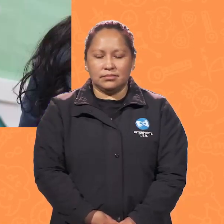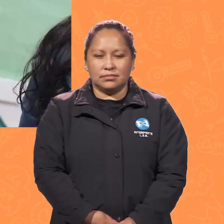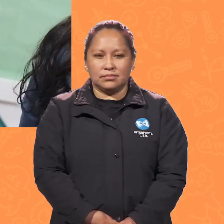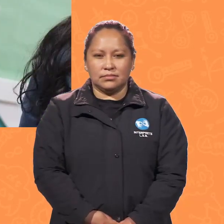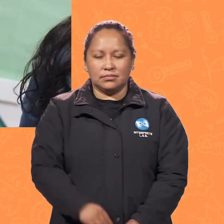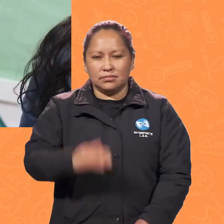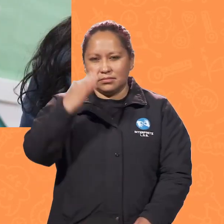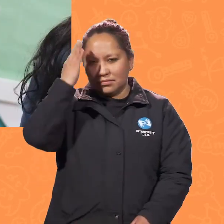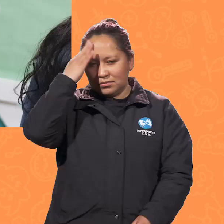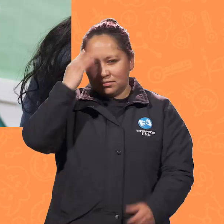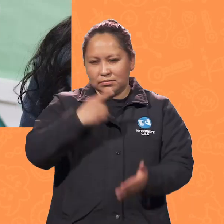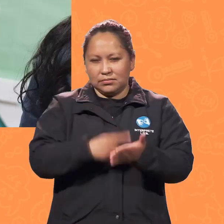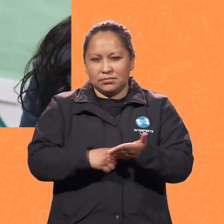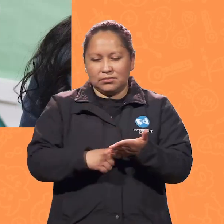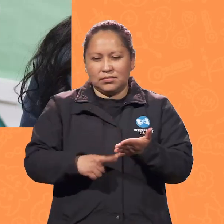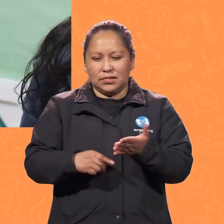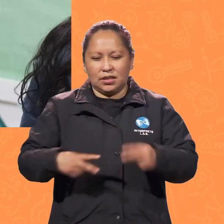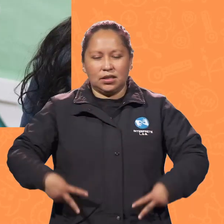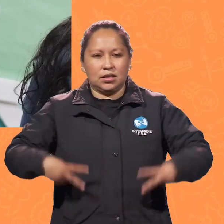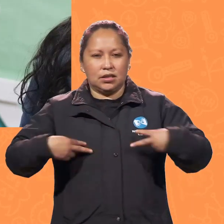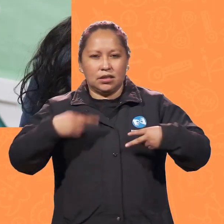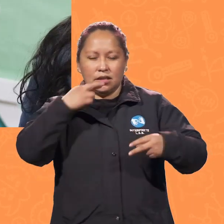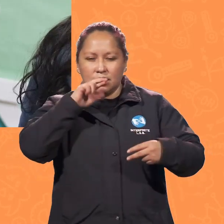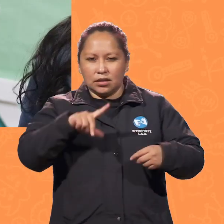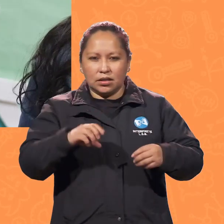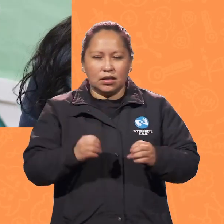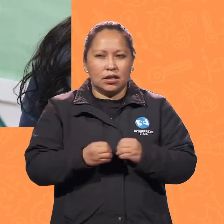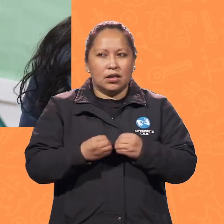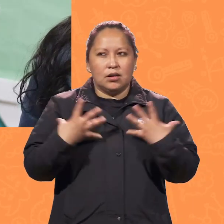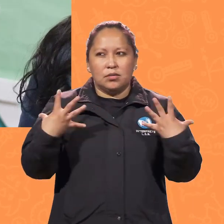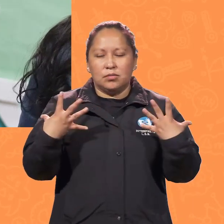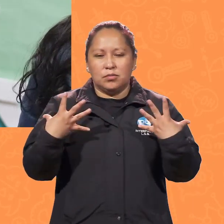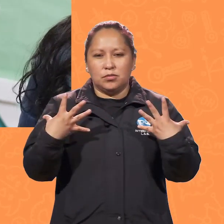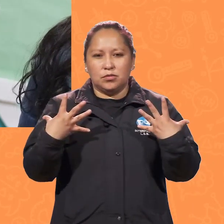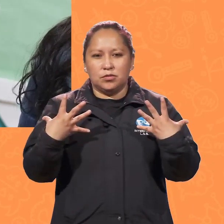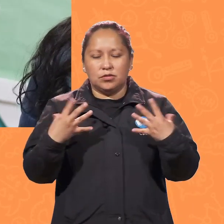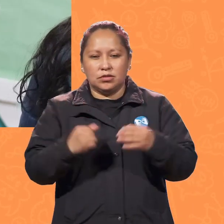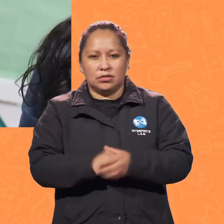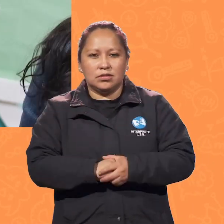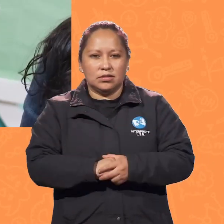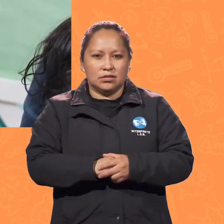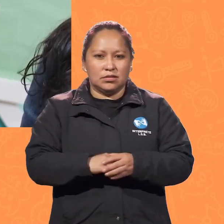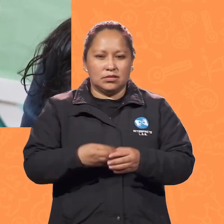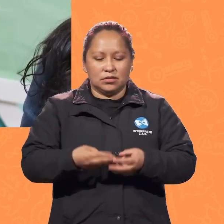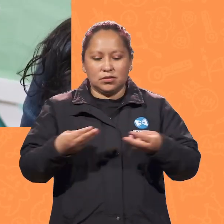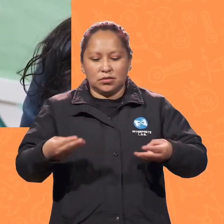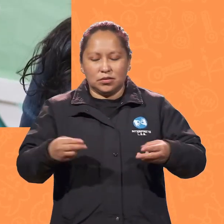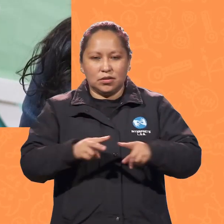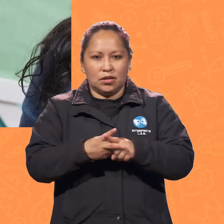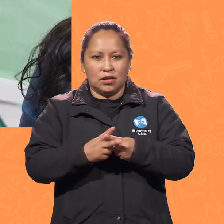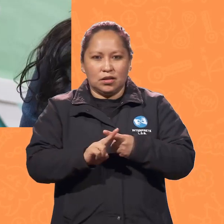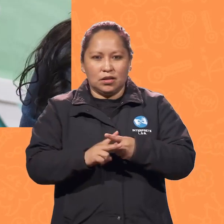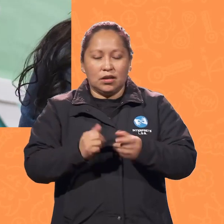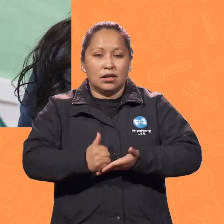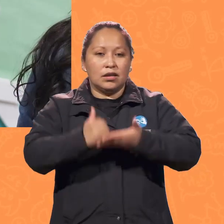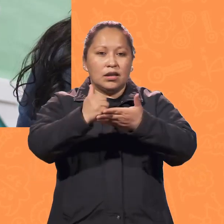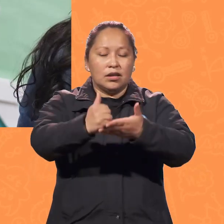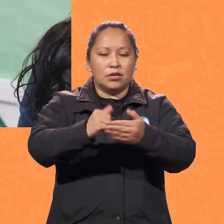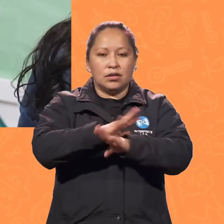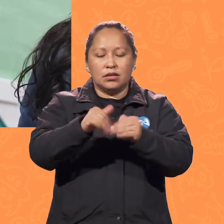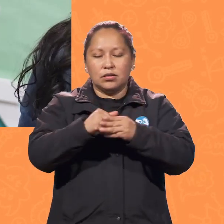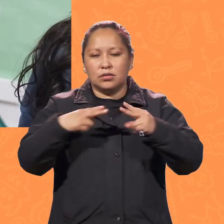¿Sabían que en la vida real también existen muchos robots que ayudan a la humanidad con diferentes labores?